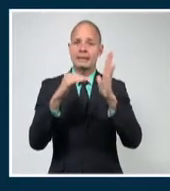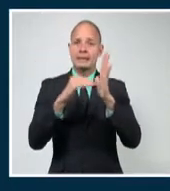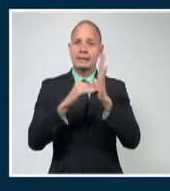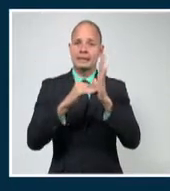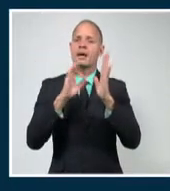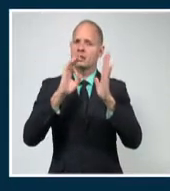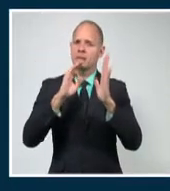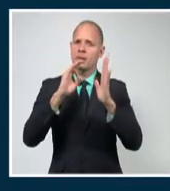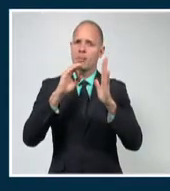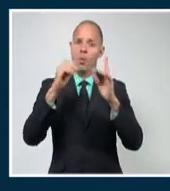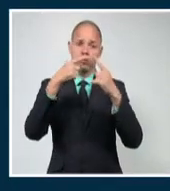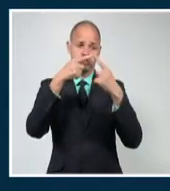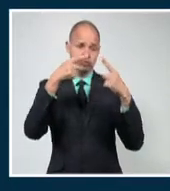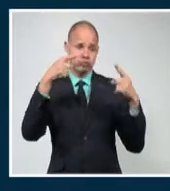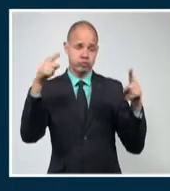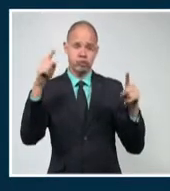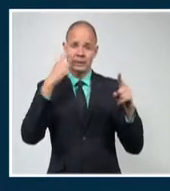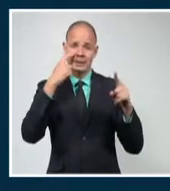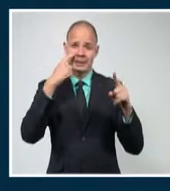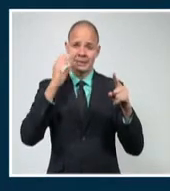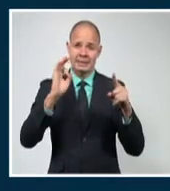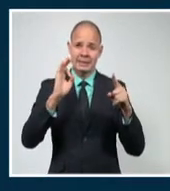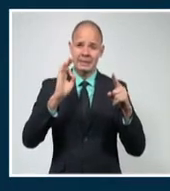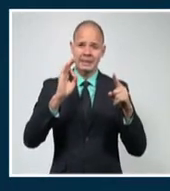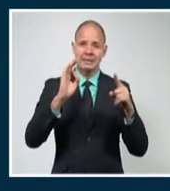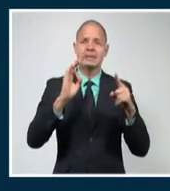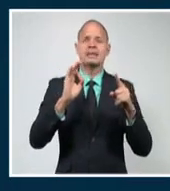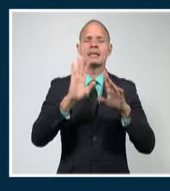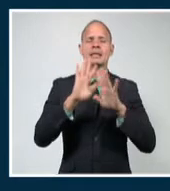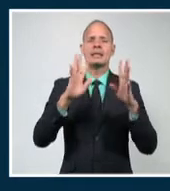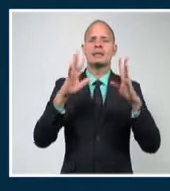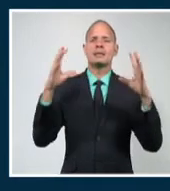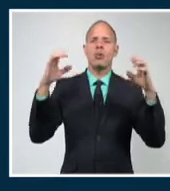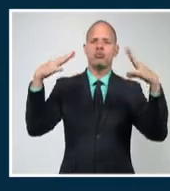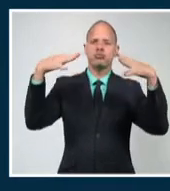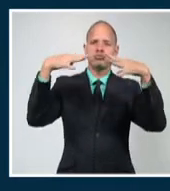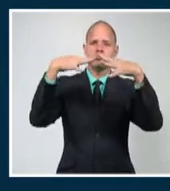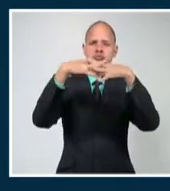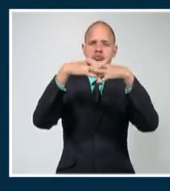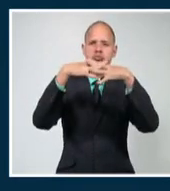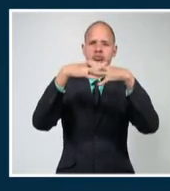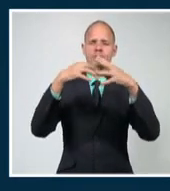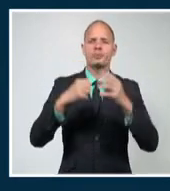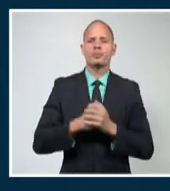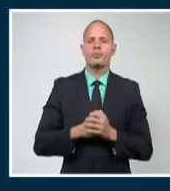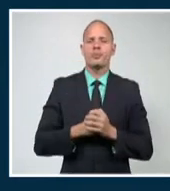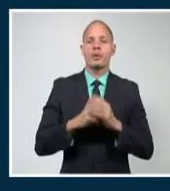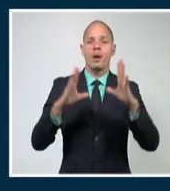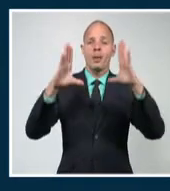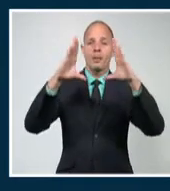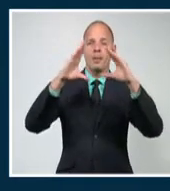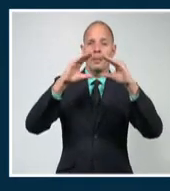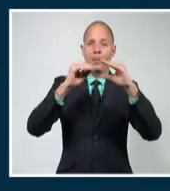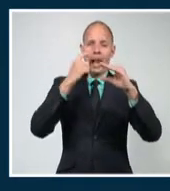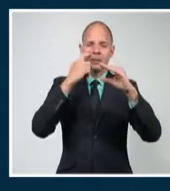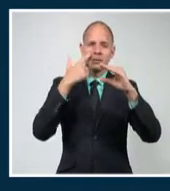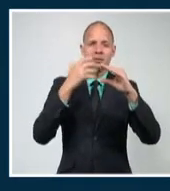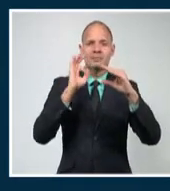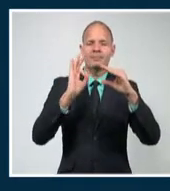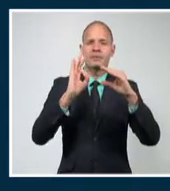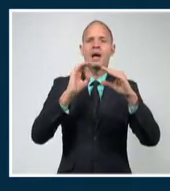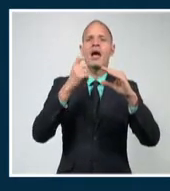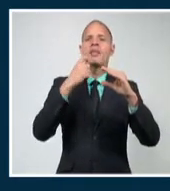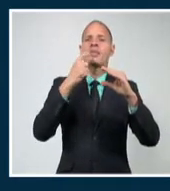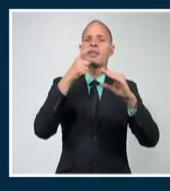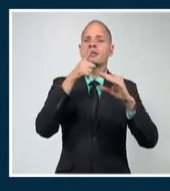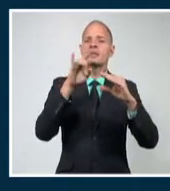del país con escasas precipitaciones. La madrugada será fría con temperaturas entre 16 y 19 grados Celsius superiores en localidades de la